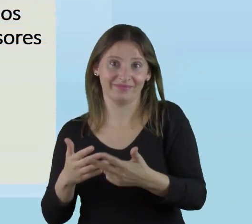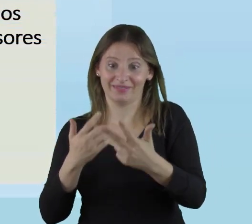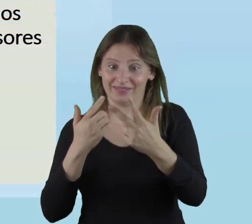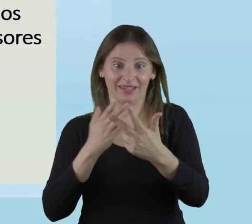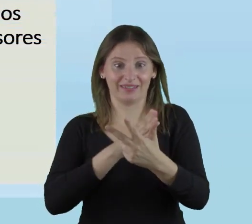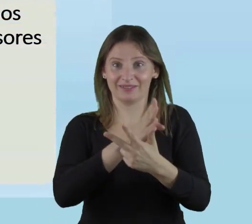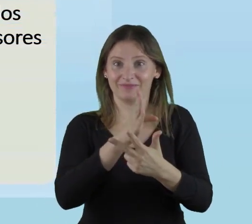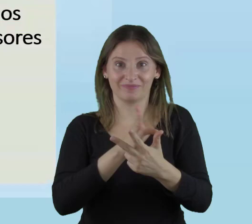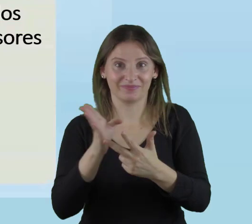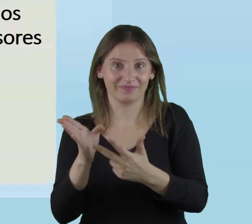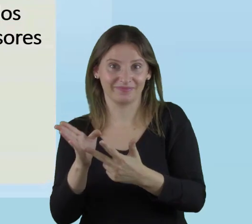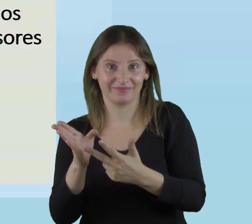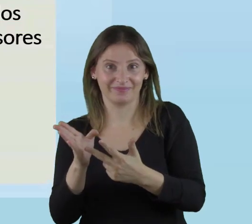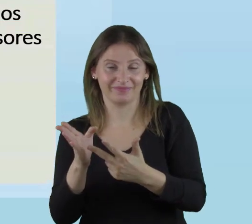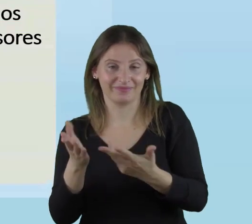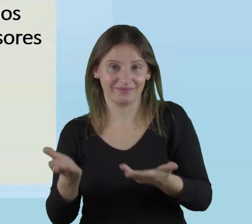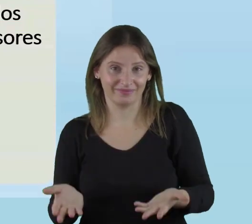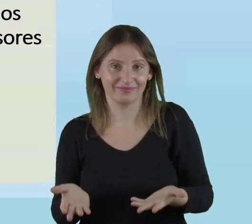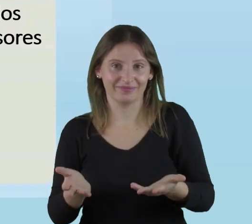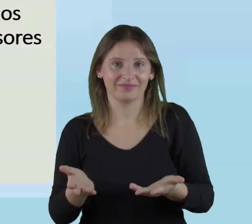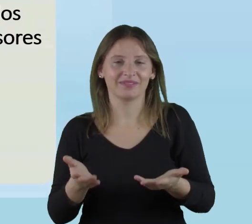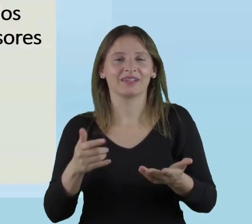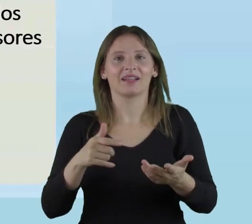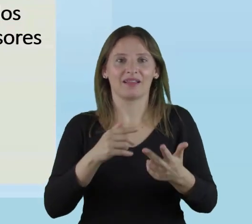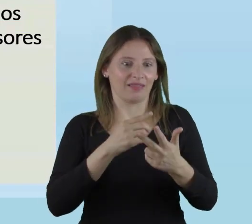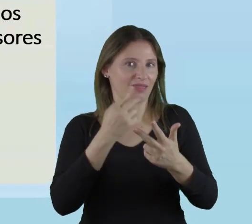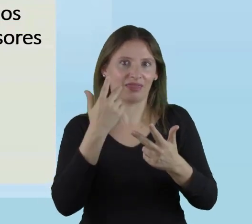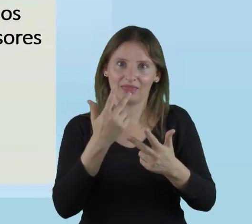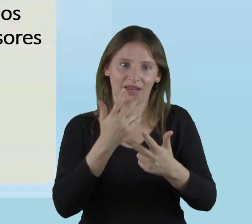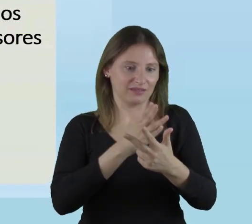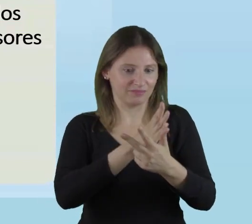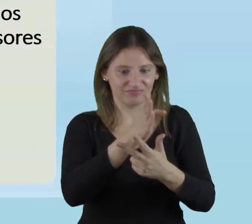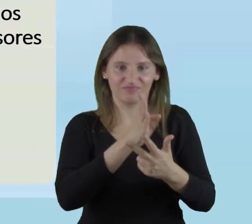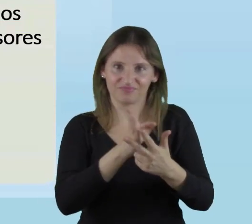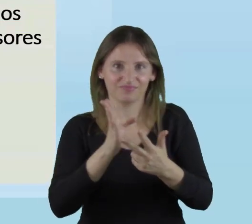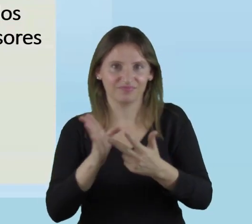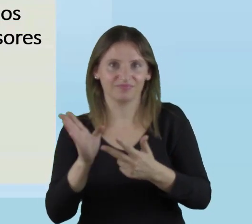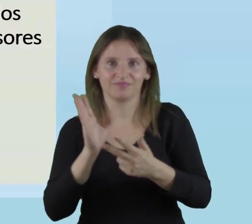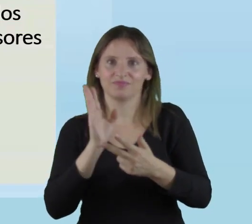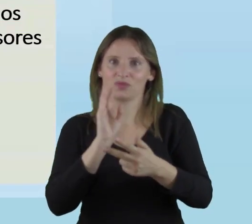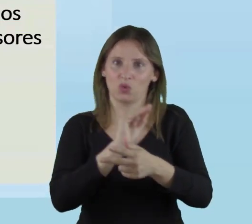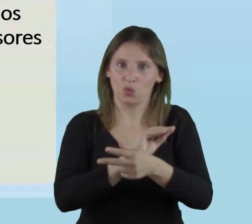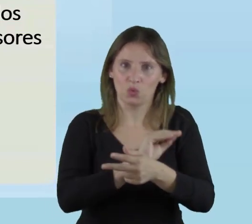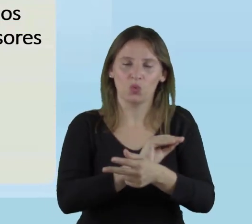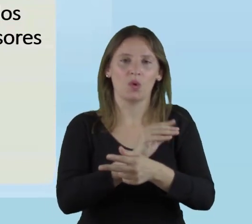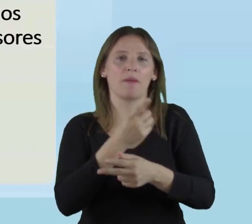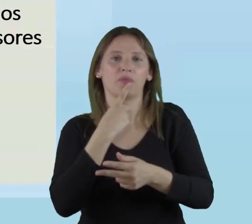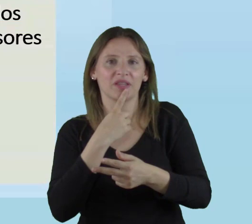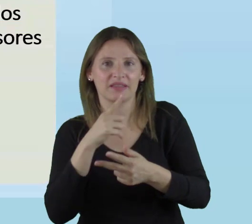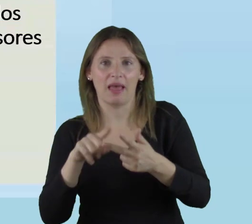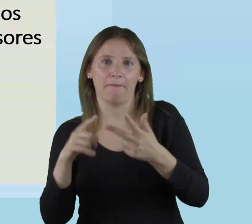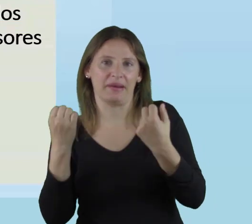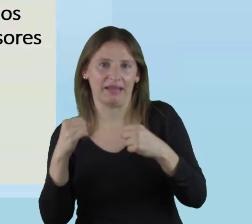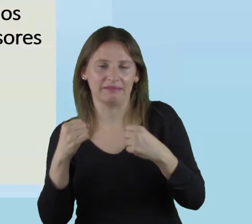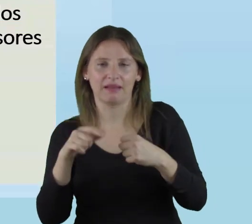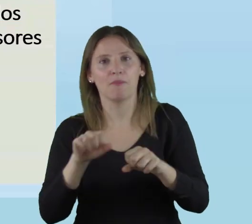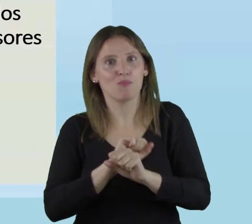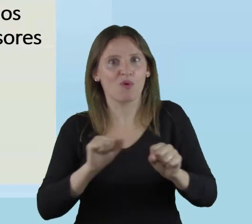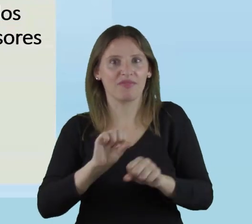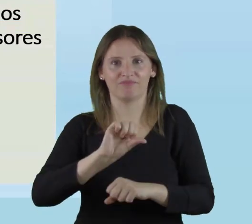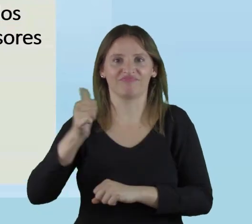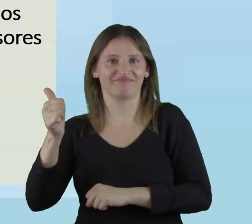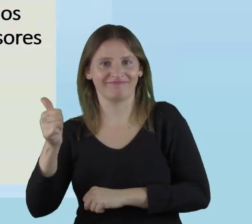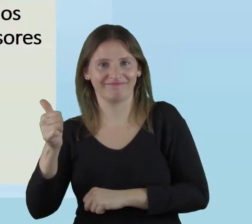en estas tres dimensiones? Que justamente son estas tres dimensiones las que nos permiten